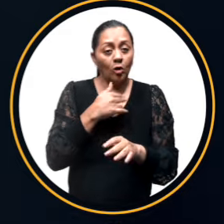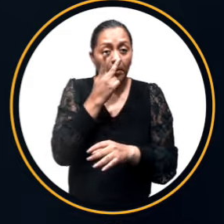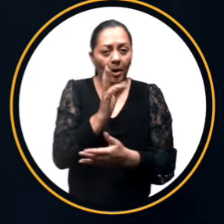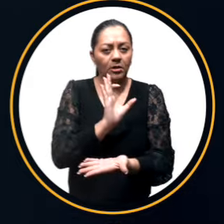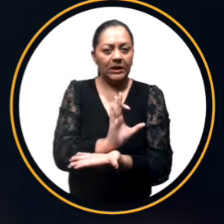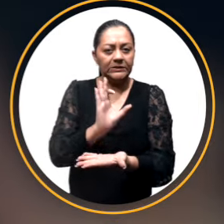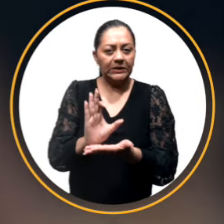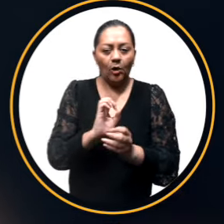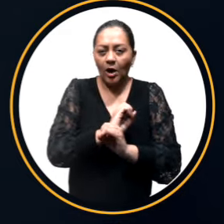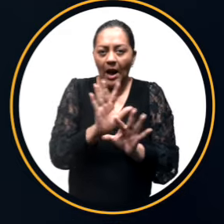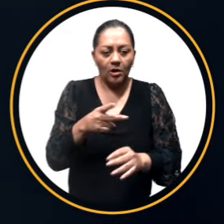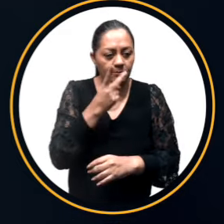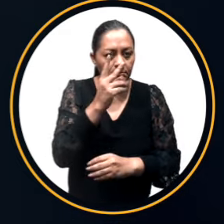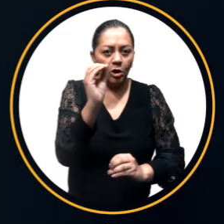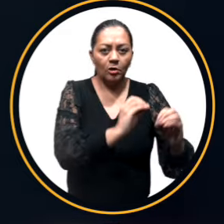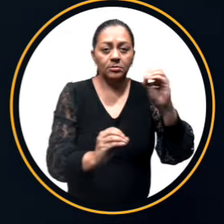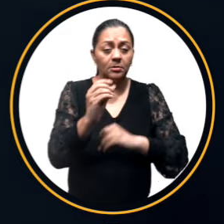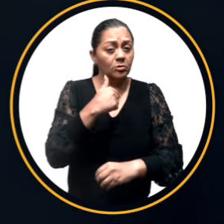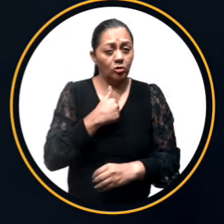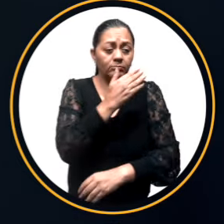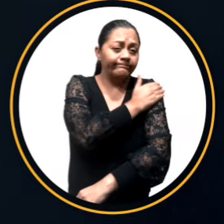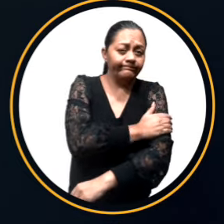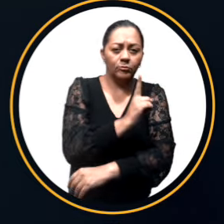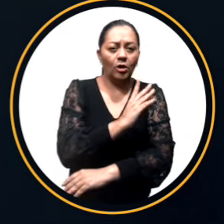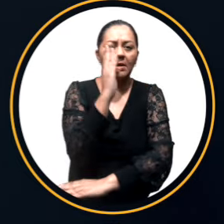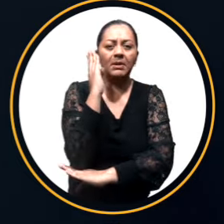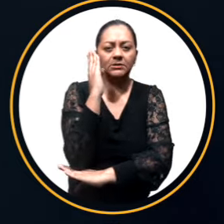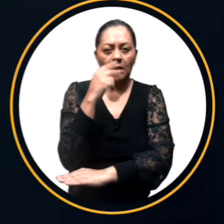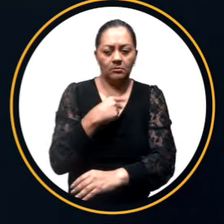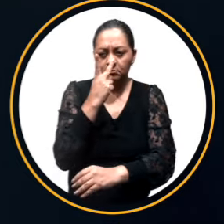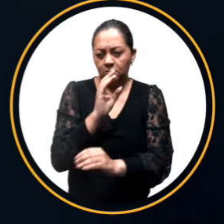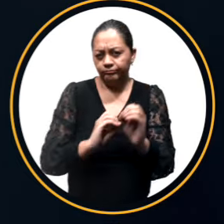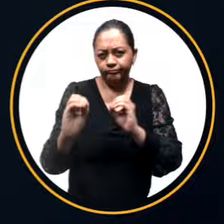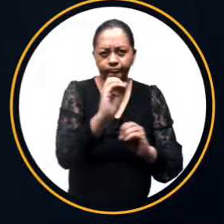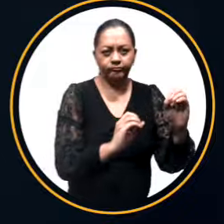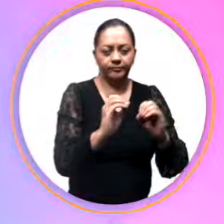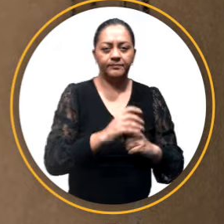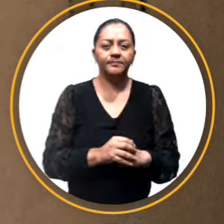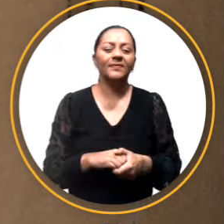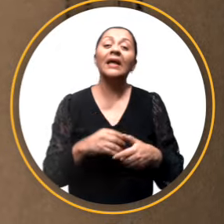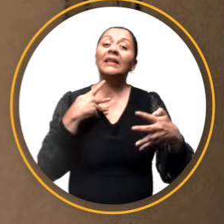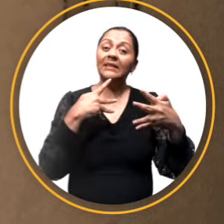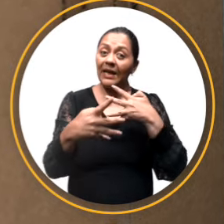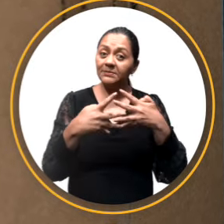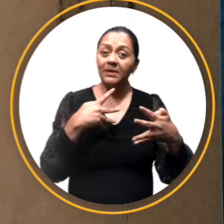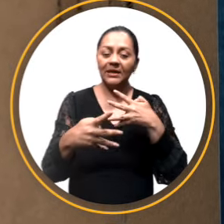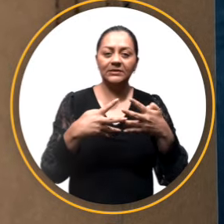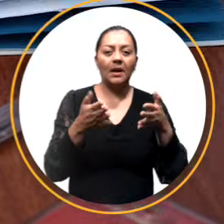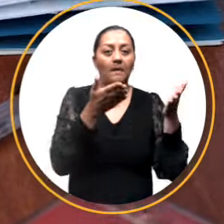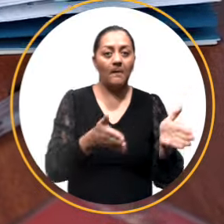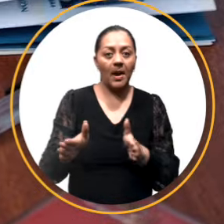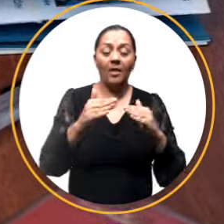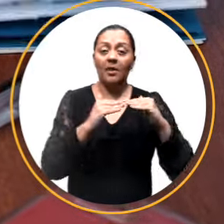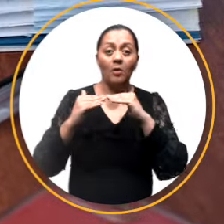damos fe de eso, de una misión de observación imparcial, como miembros de la UNIORE. La transparencia